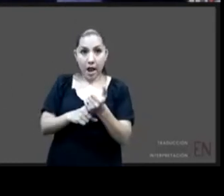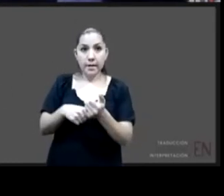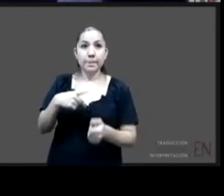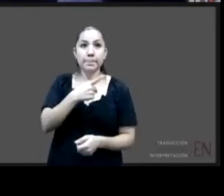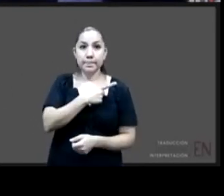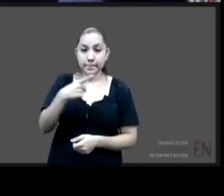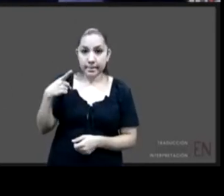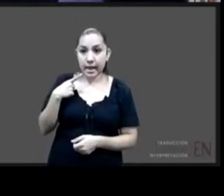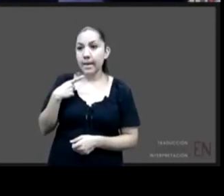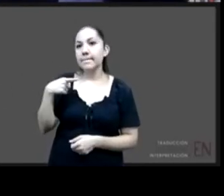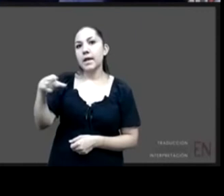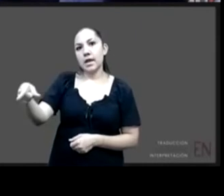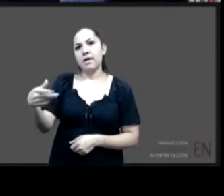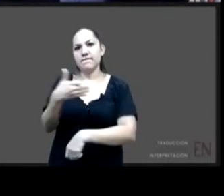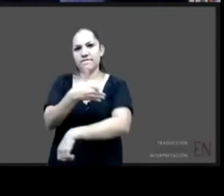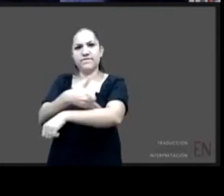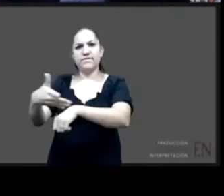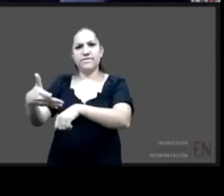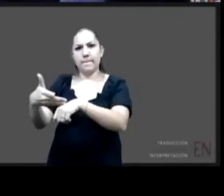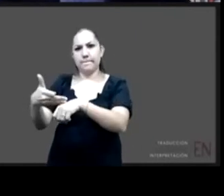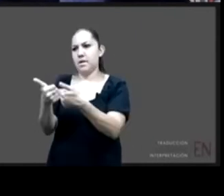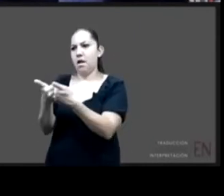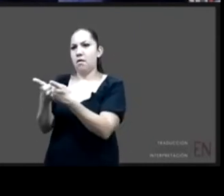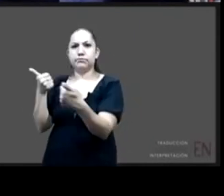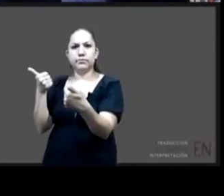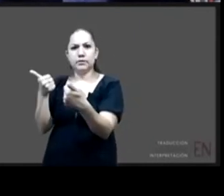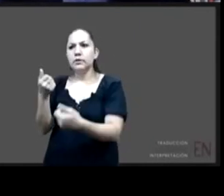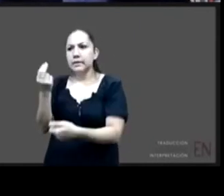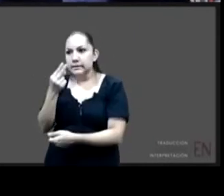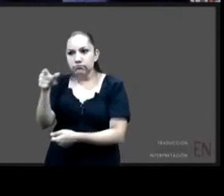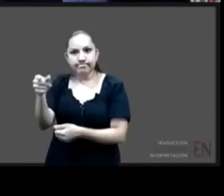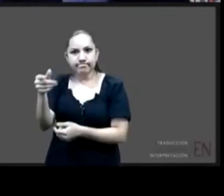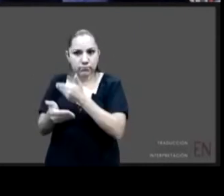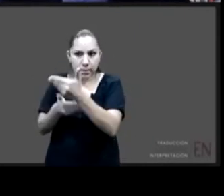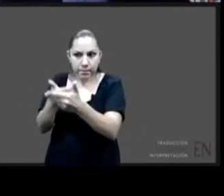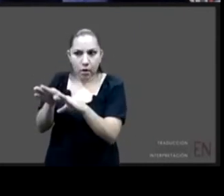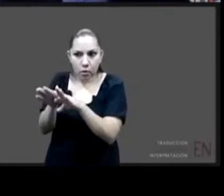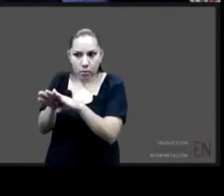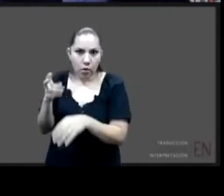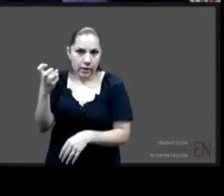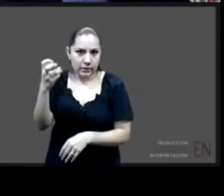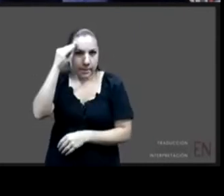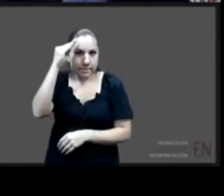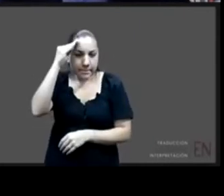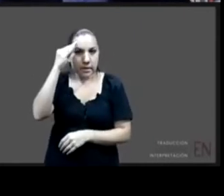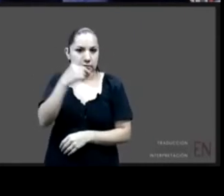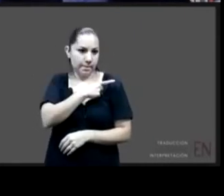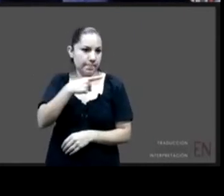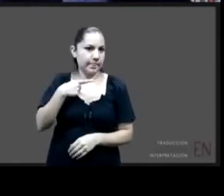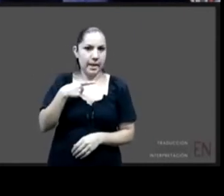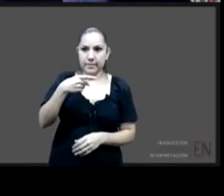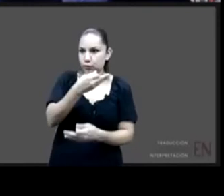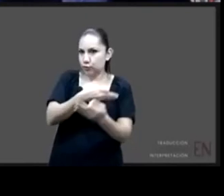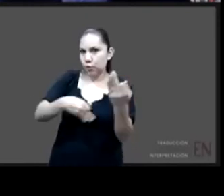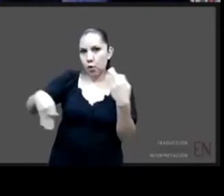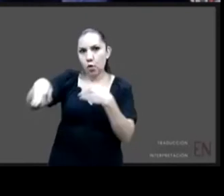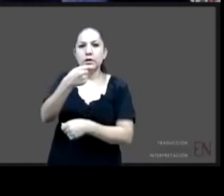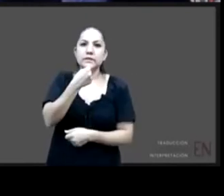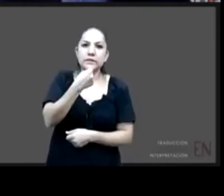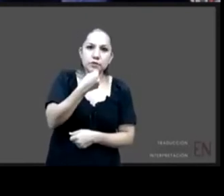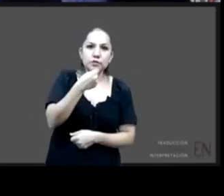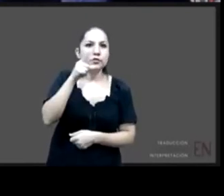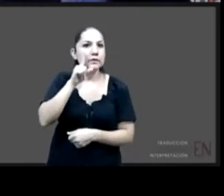requiere para garantizar el derecho de todo niño toda niña todo adolescente a vivir crecer y